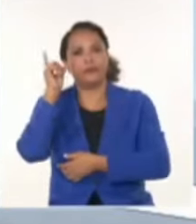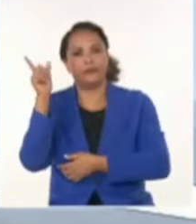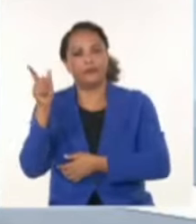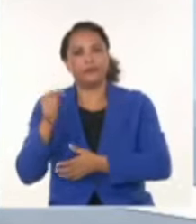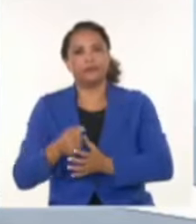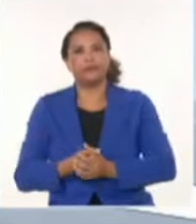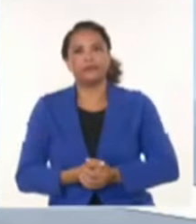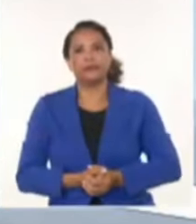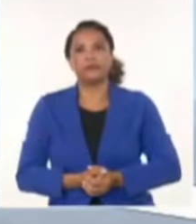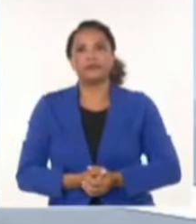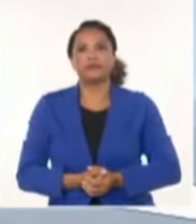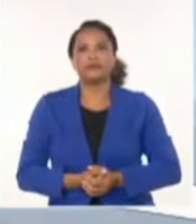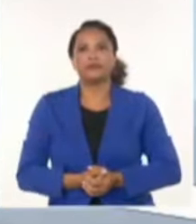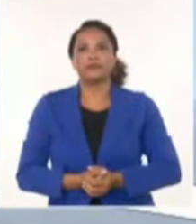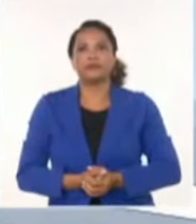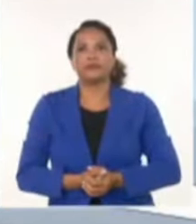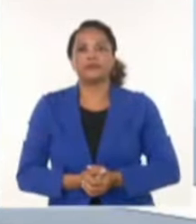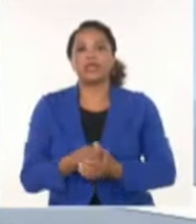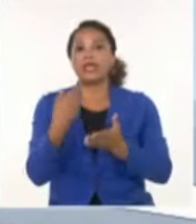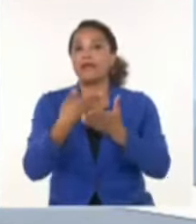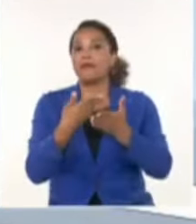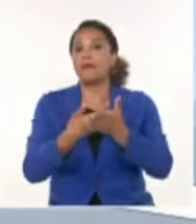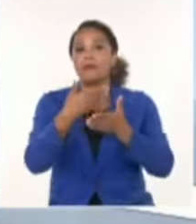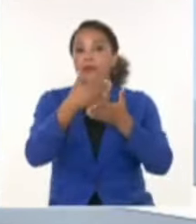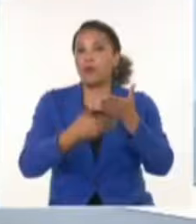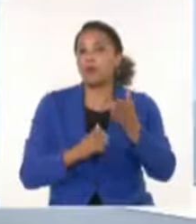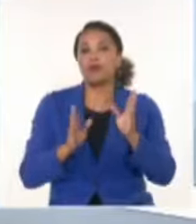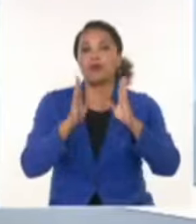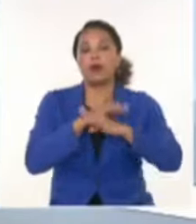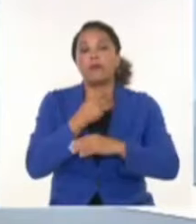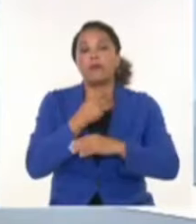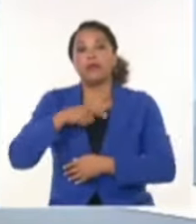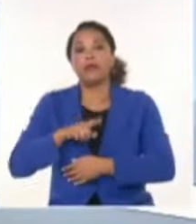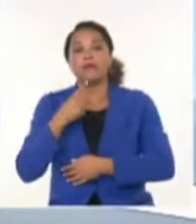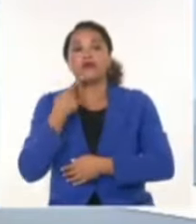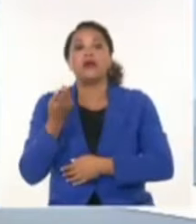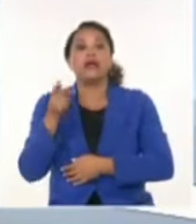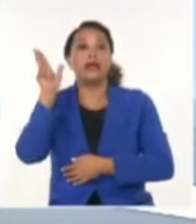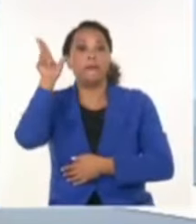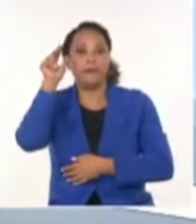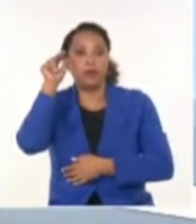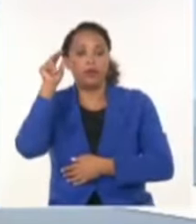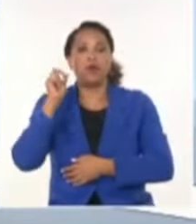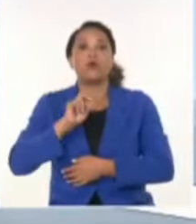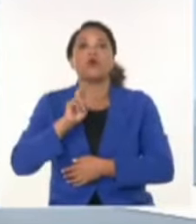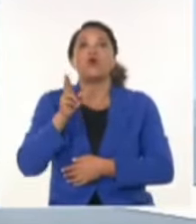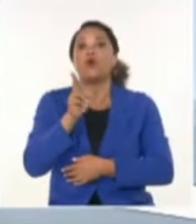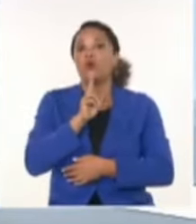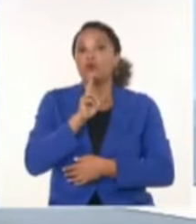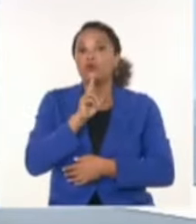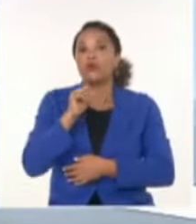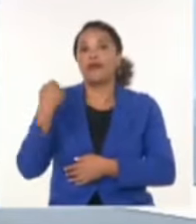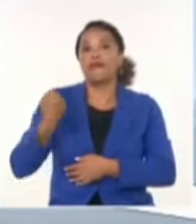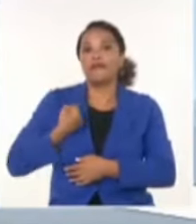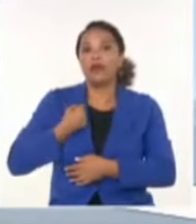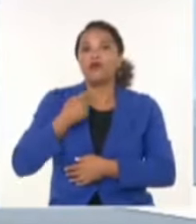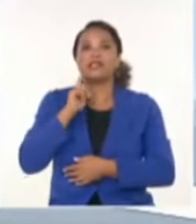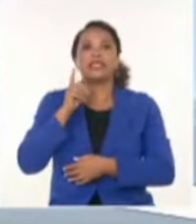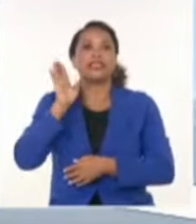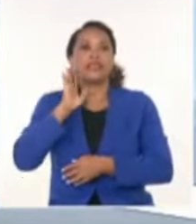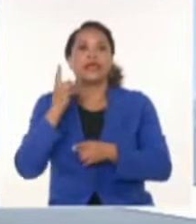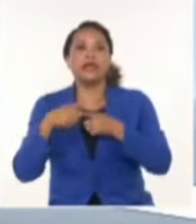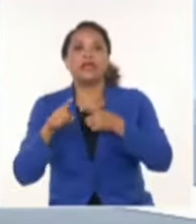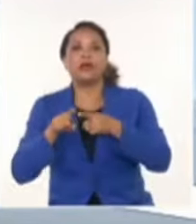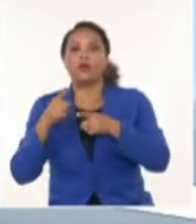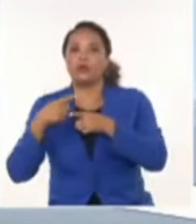ejercicio de comprobación. Por ejemplo, si hay fraude en Perú o en Honduras, se enteran en el seno de la OEA o los gobiernos vecinos más cercanos. Pero si hay fraude